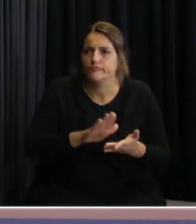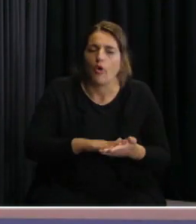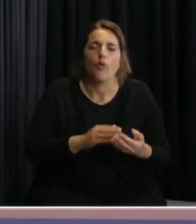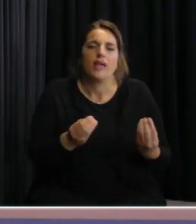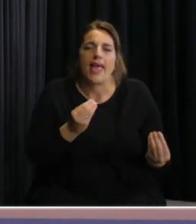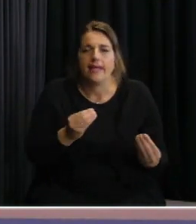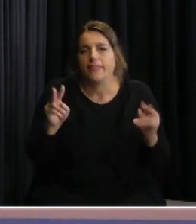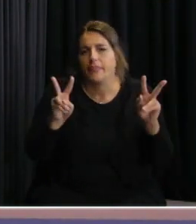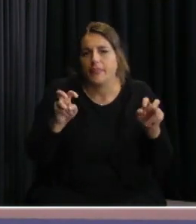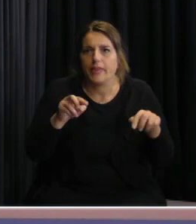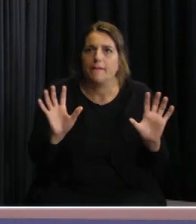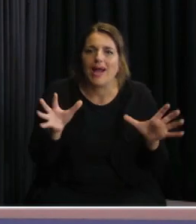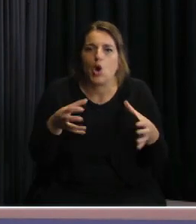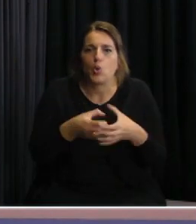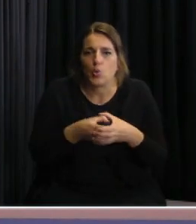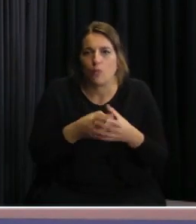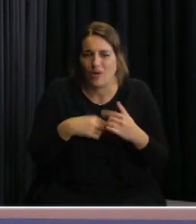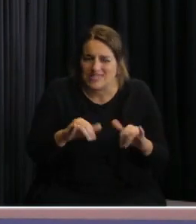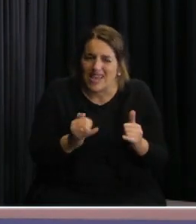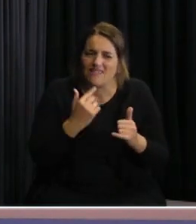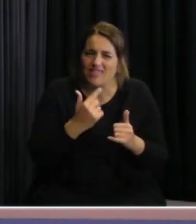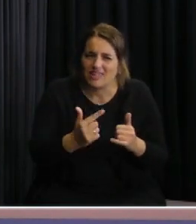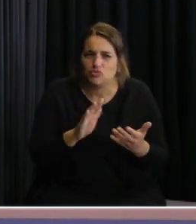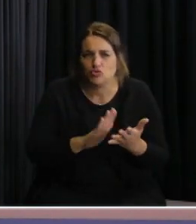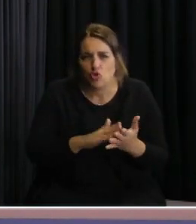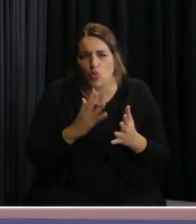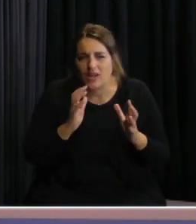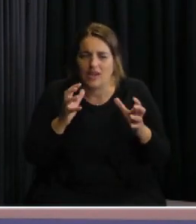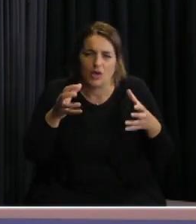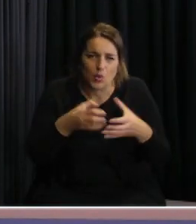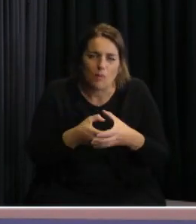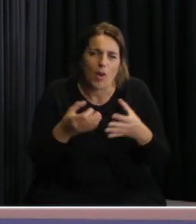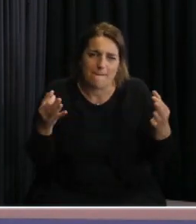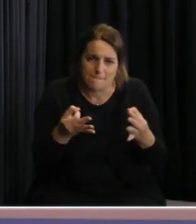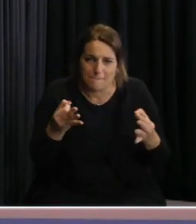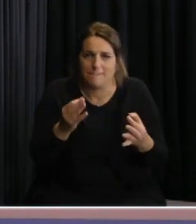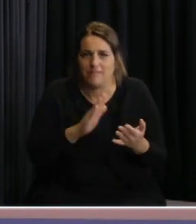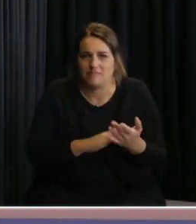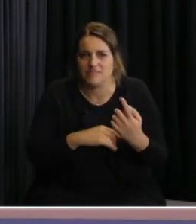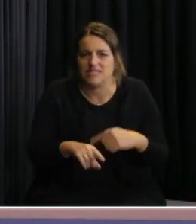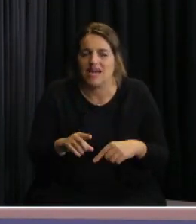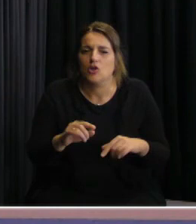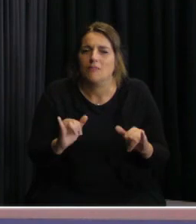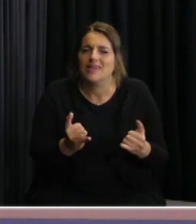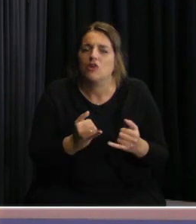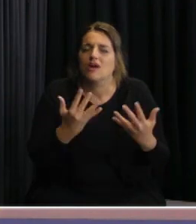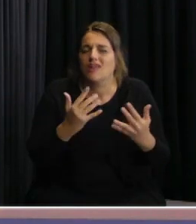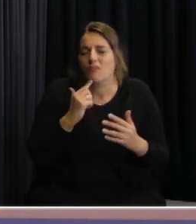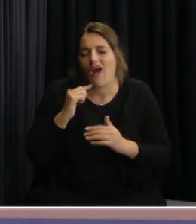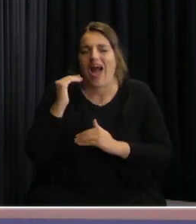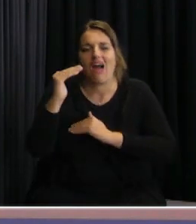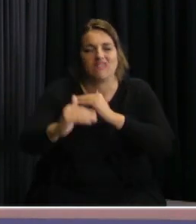al tema de grupos sentinela que habíamos hablado, grupos aleatorios, pero se decidió dar un paso más